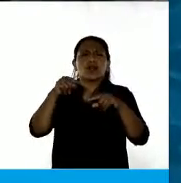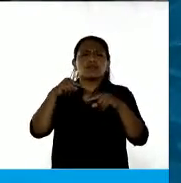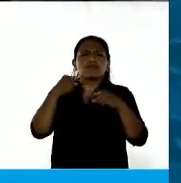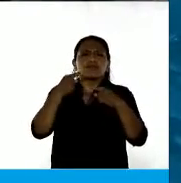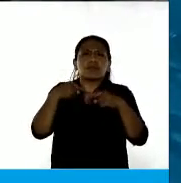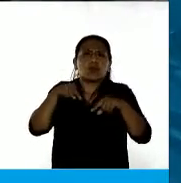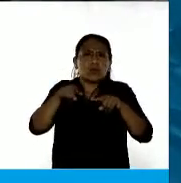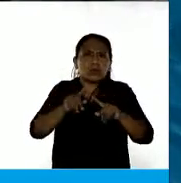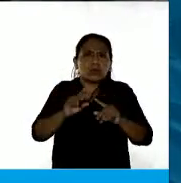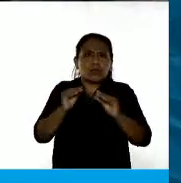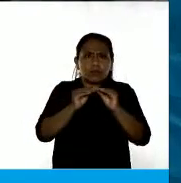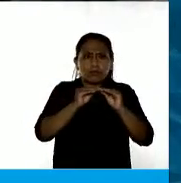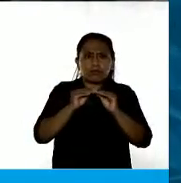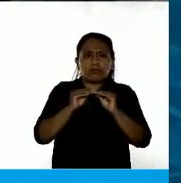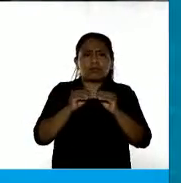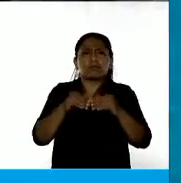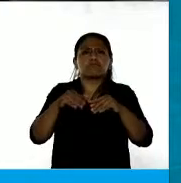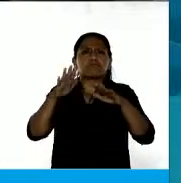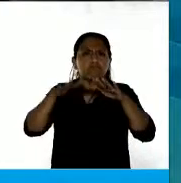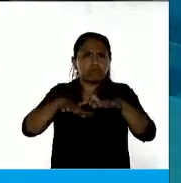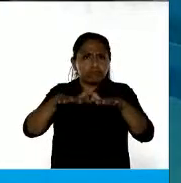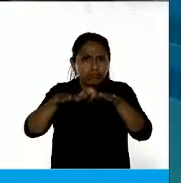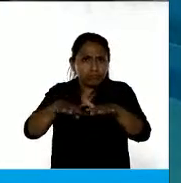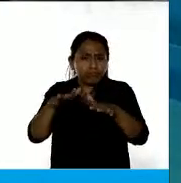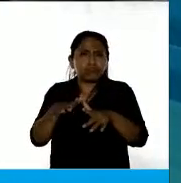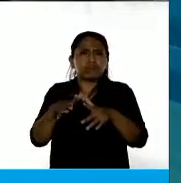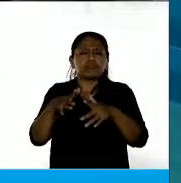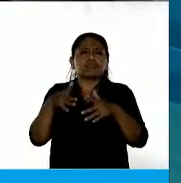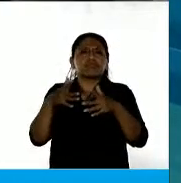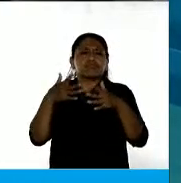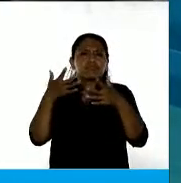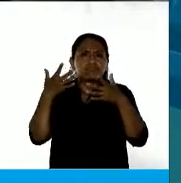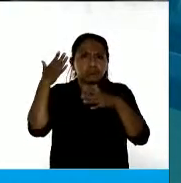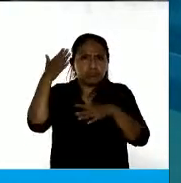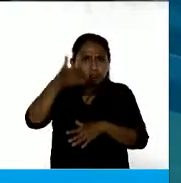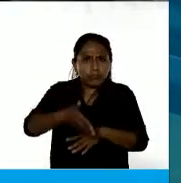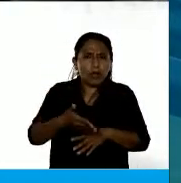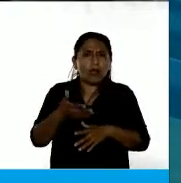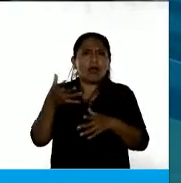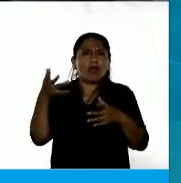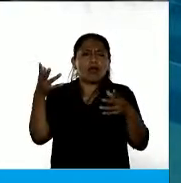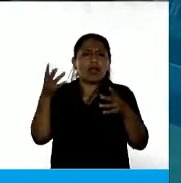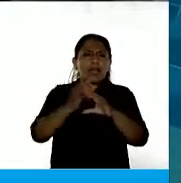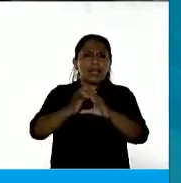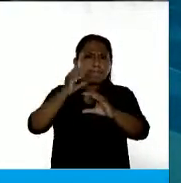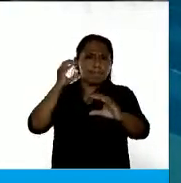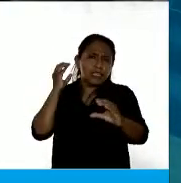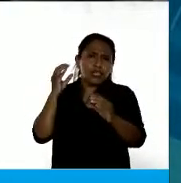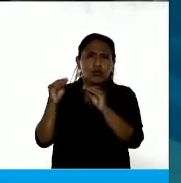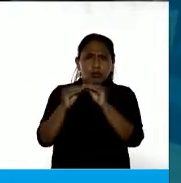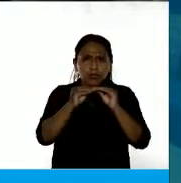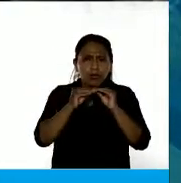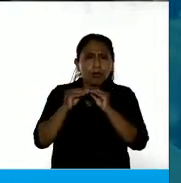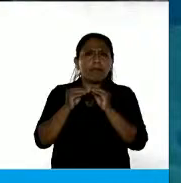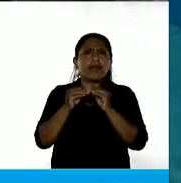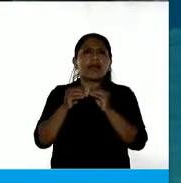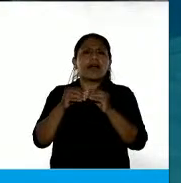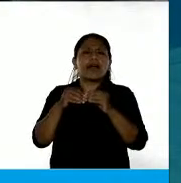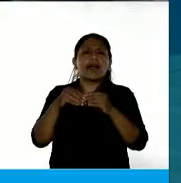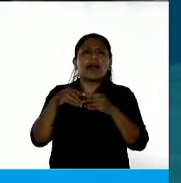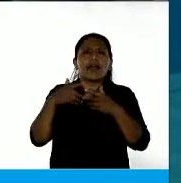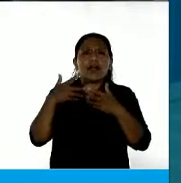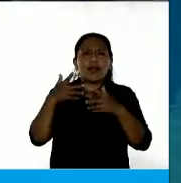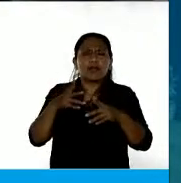marcho, concentro y voy en los micros con mis compañeras, toco el zurdo,